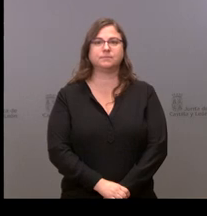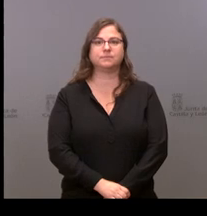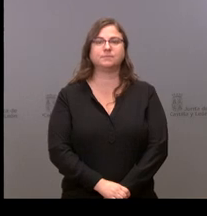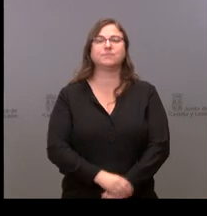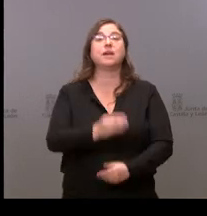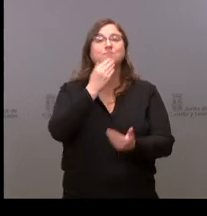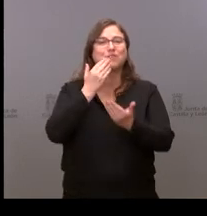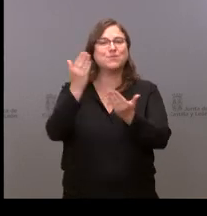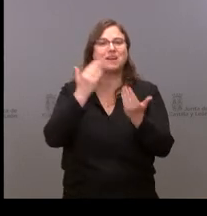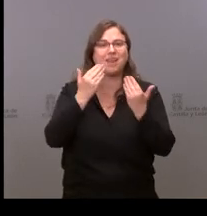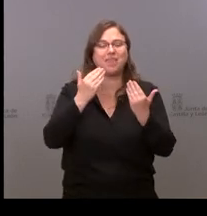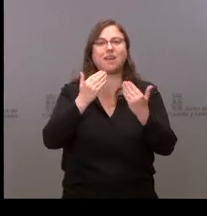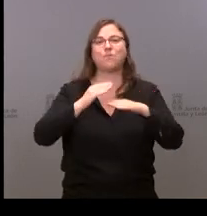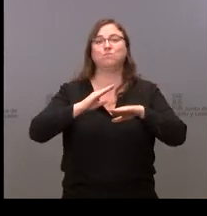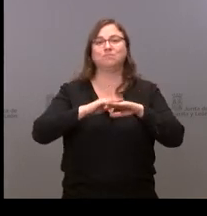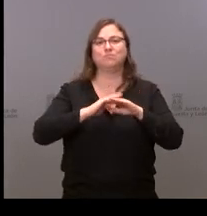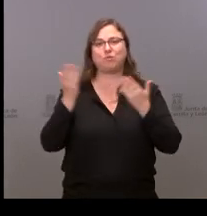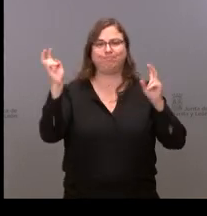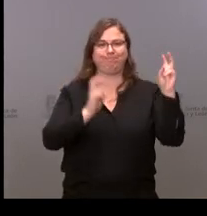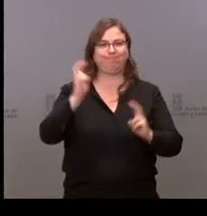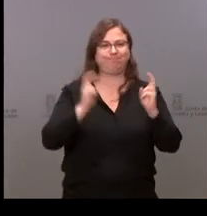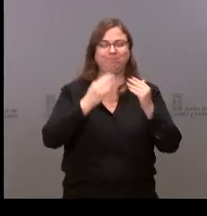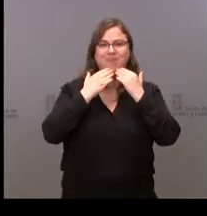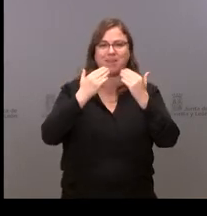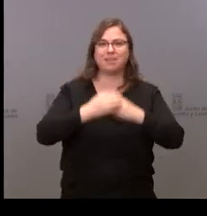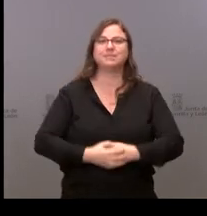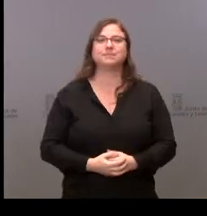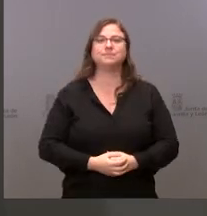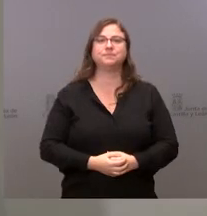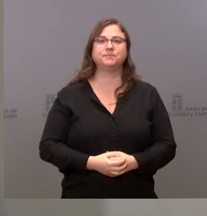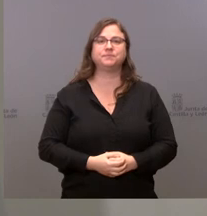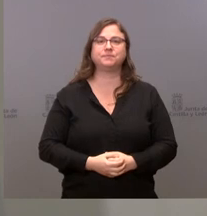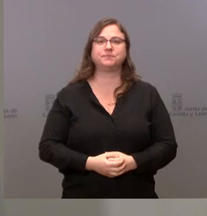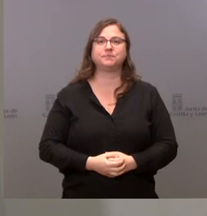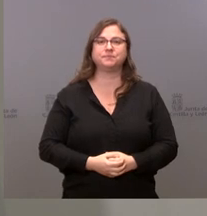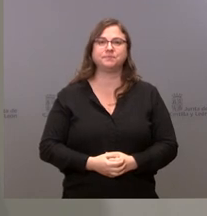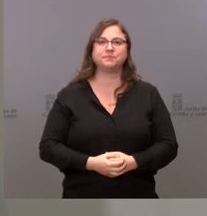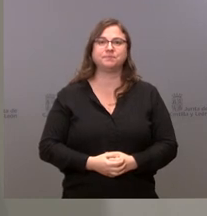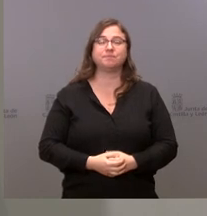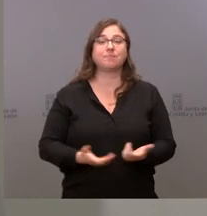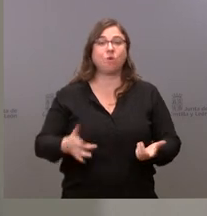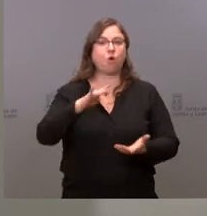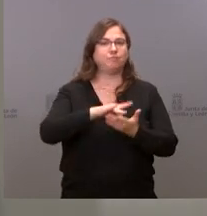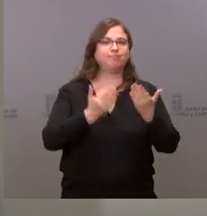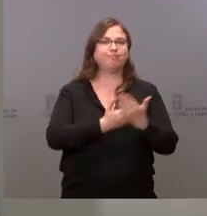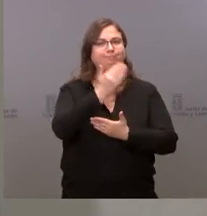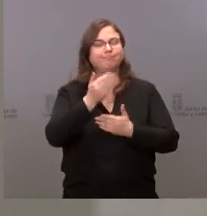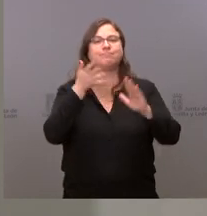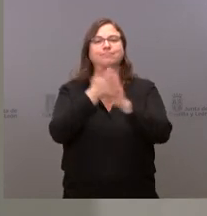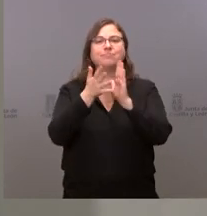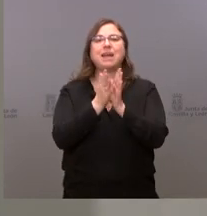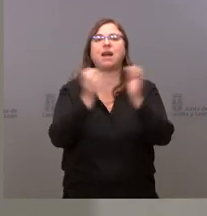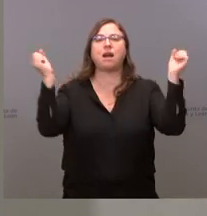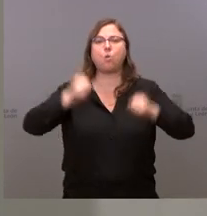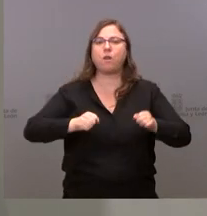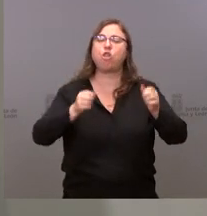Muchísimas gracias por su presencia en la sesión de hoy, que daremos cuenta de los acuerdos del